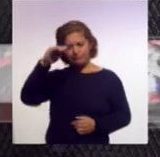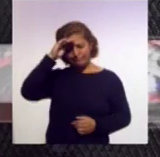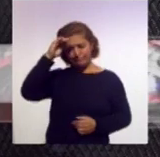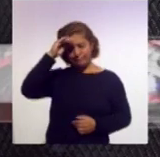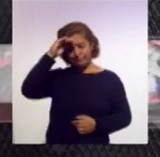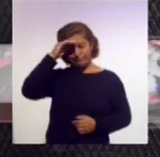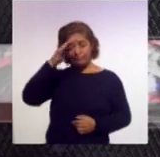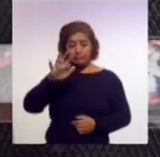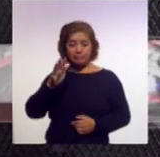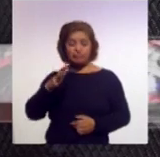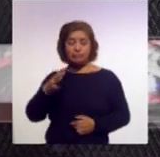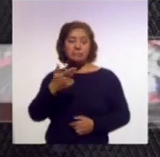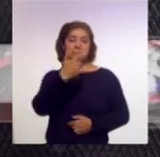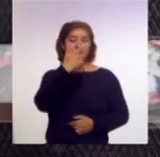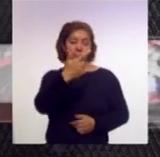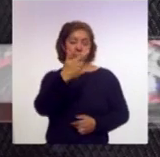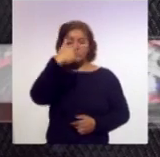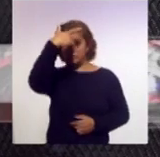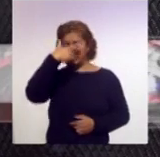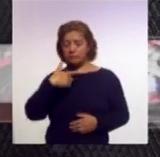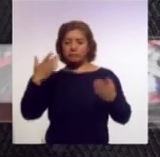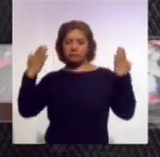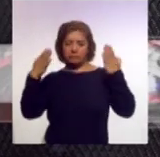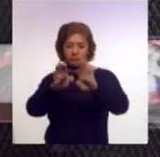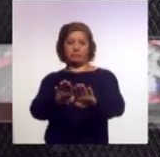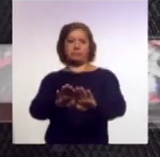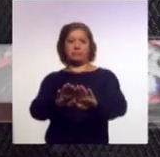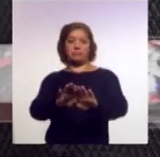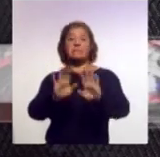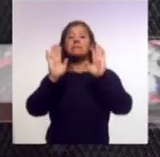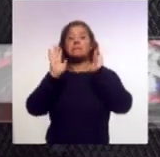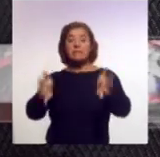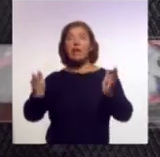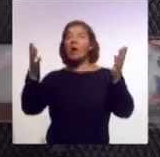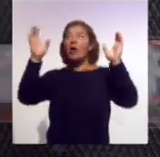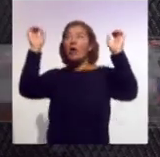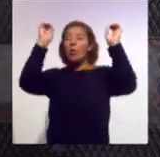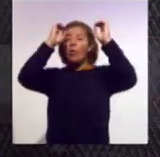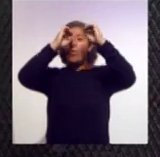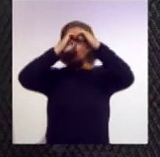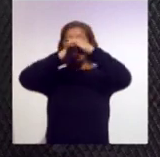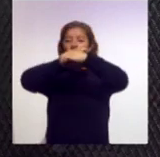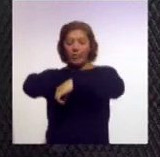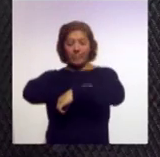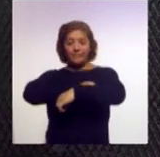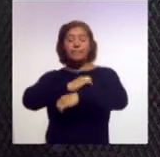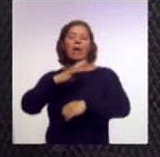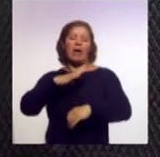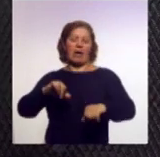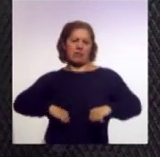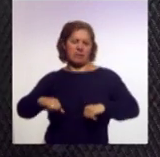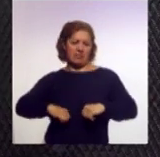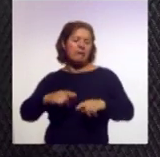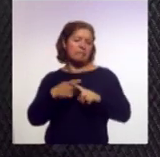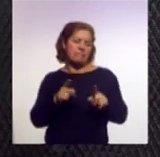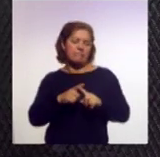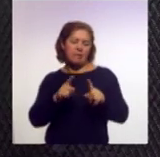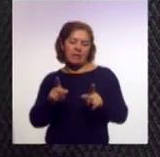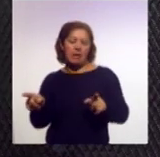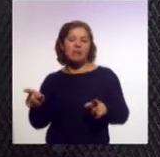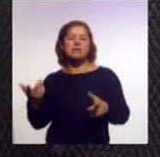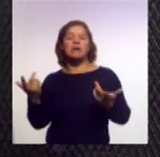el acceso a las personas a las 7 de la noche, cuando ya está oscuro. Va a haber distintas actividades, va a haber presentación